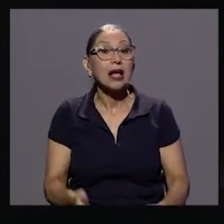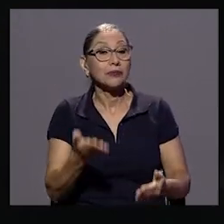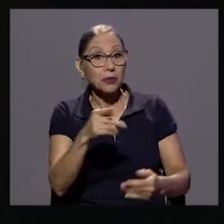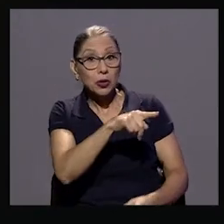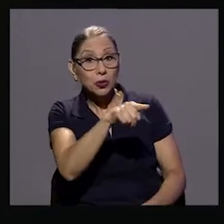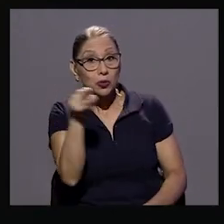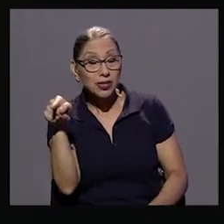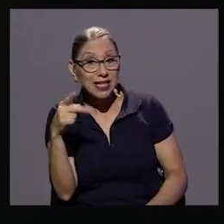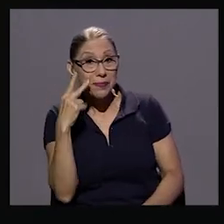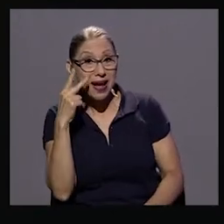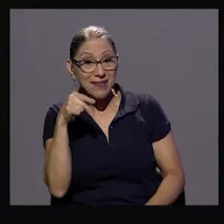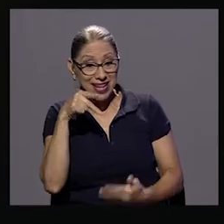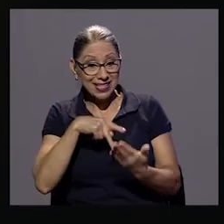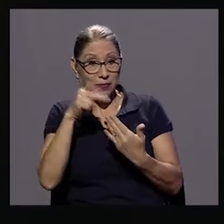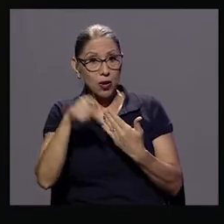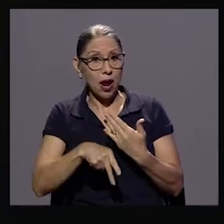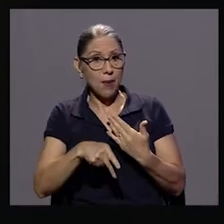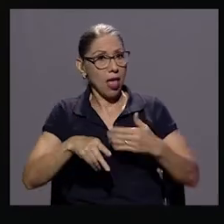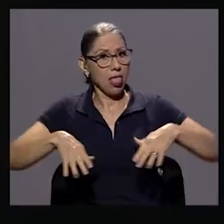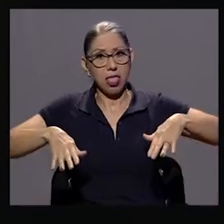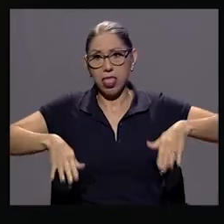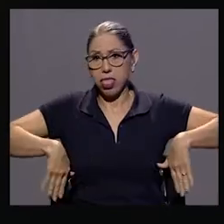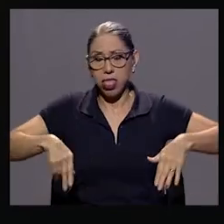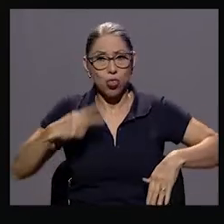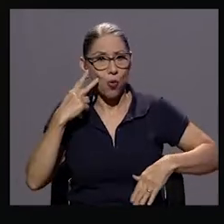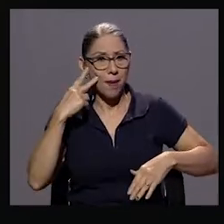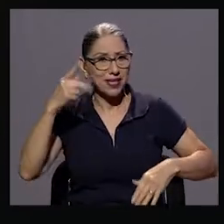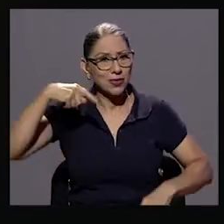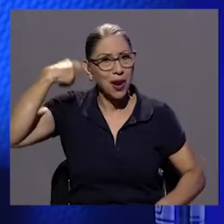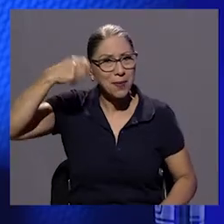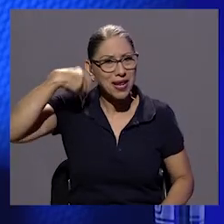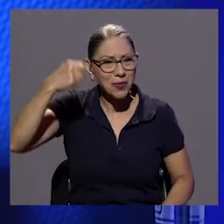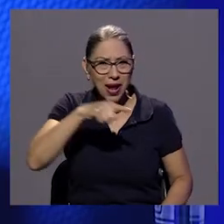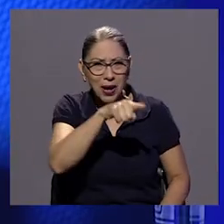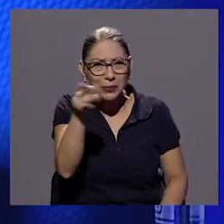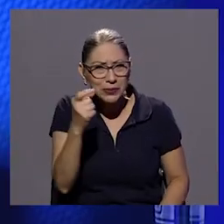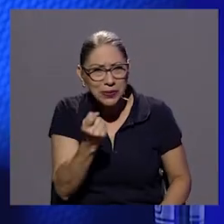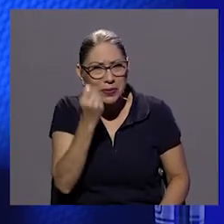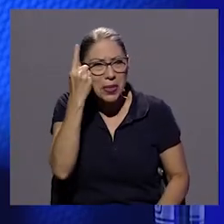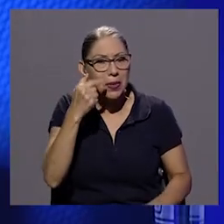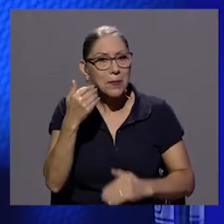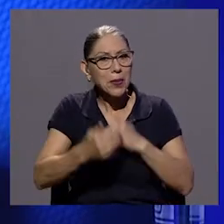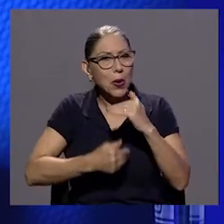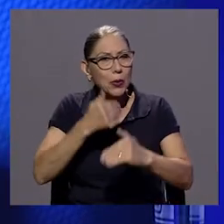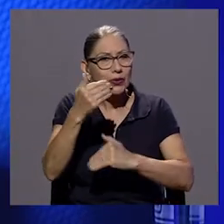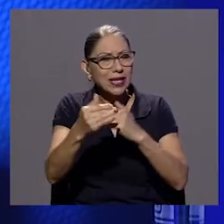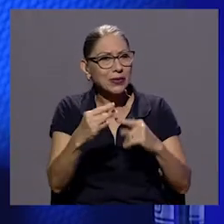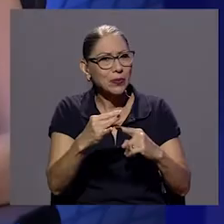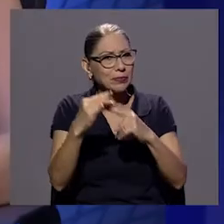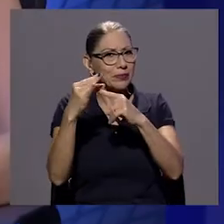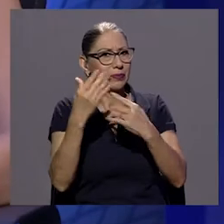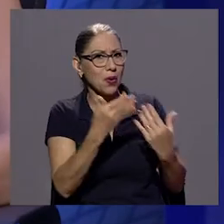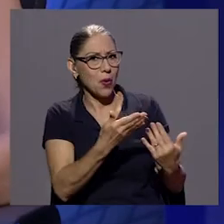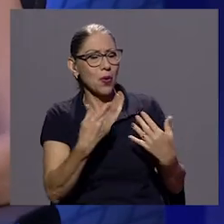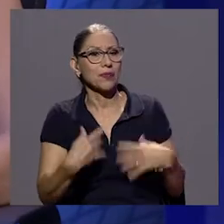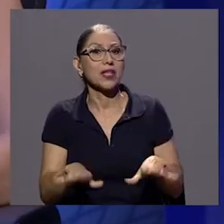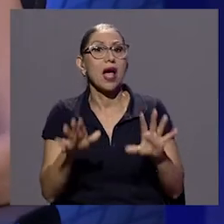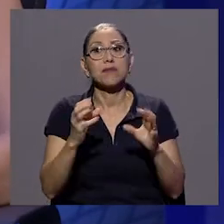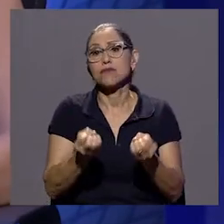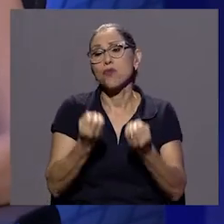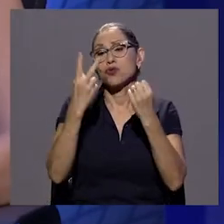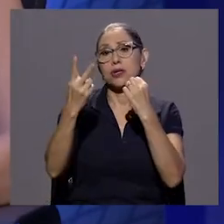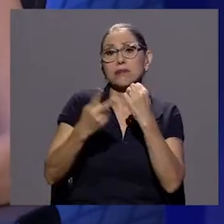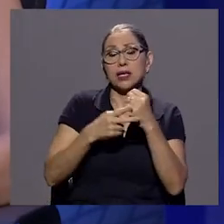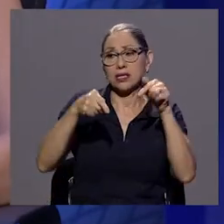van a ver este programa aún no han visto la película verdad entiendan un poco este proceso que es muy particular o que hemos hablado muchas